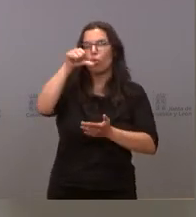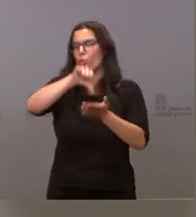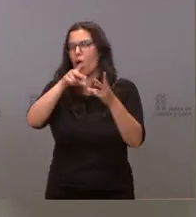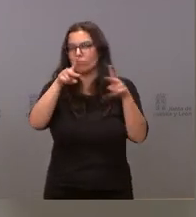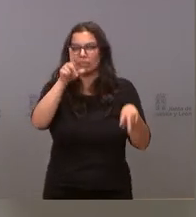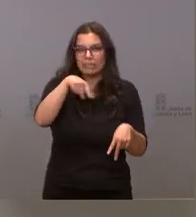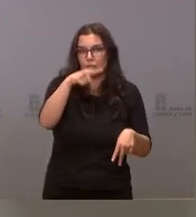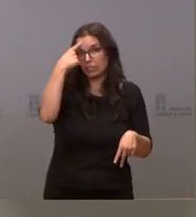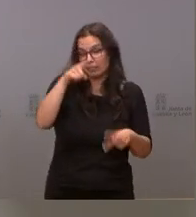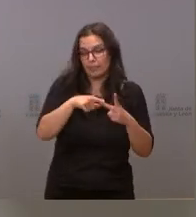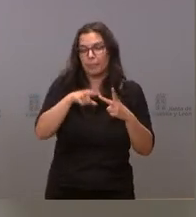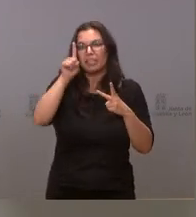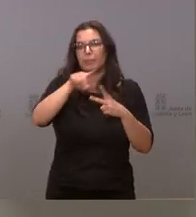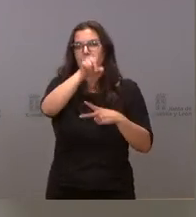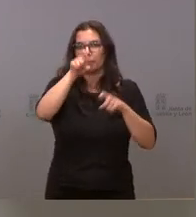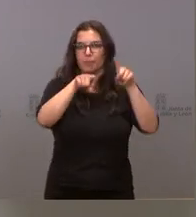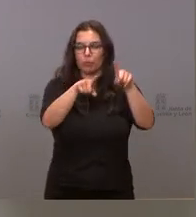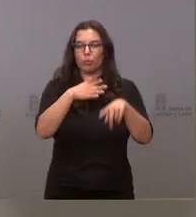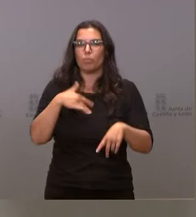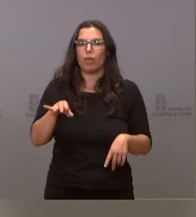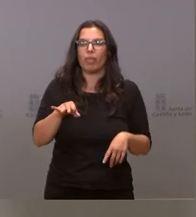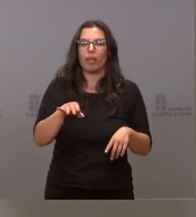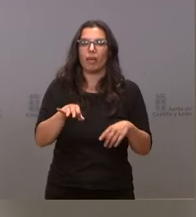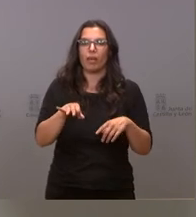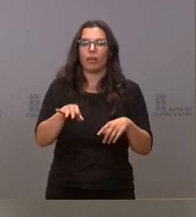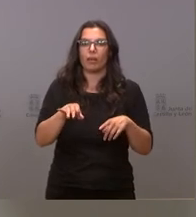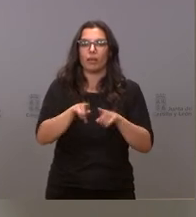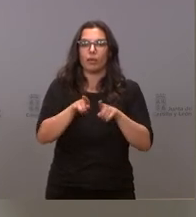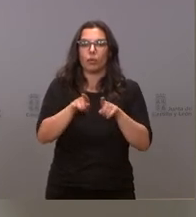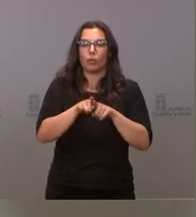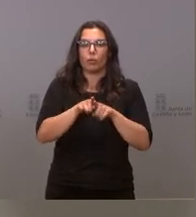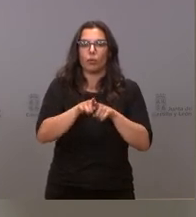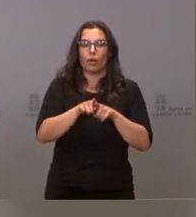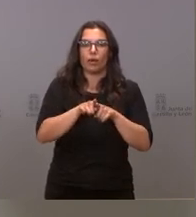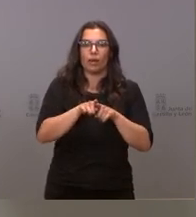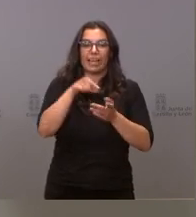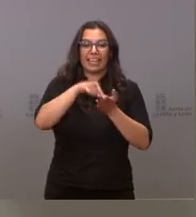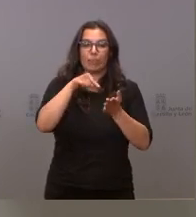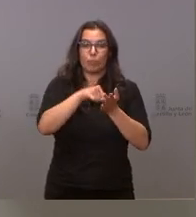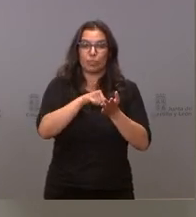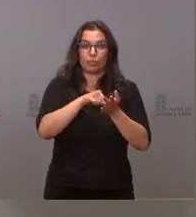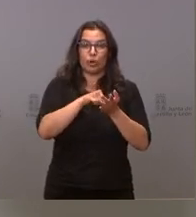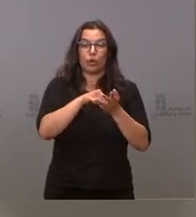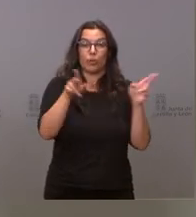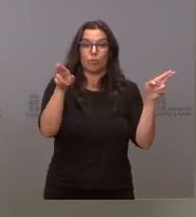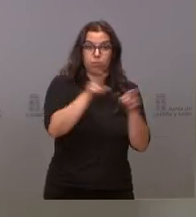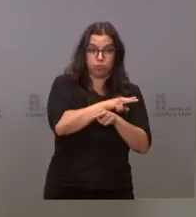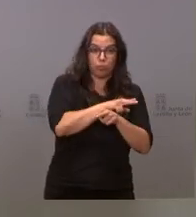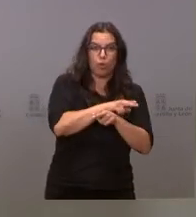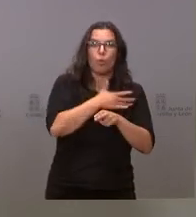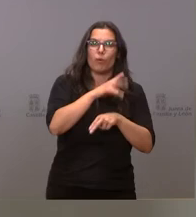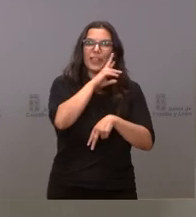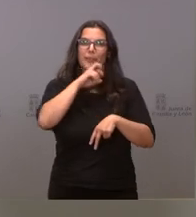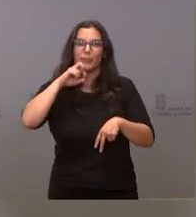posibilidad de algún tipo de blindaje de esta eliminación del impuesto de sucesiones y donaciones ante la posibilidad de que el gobierno